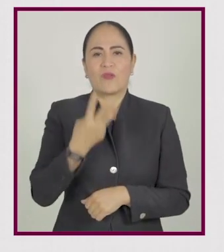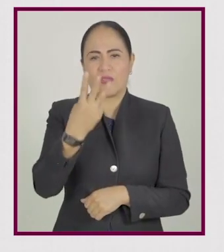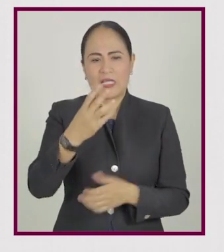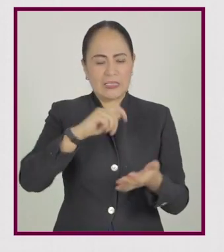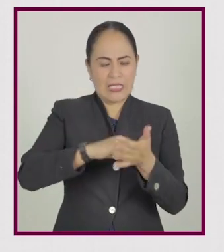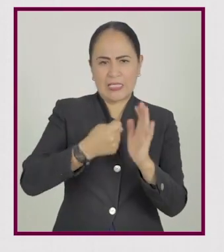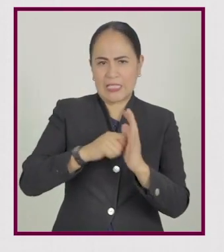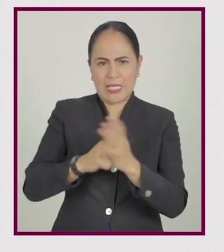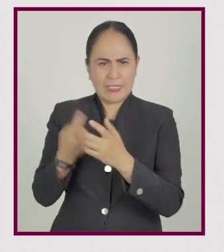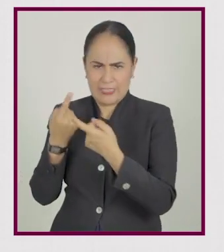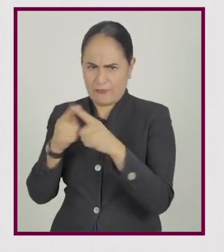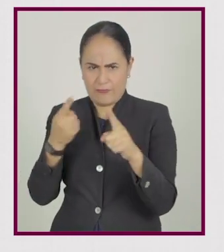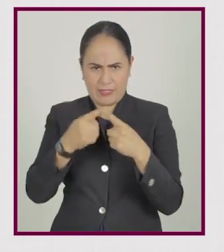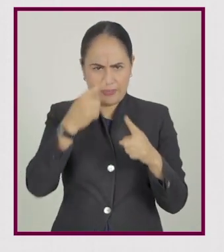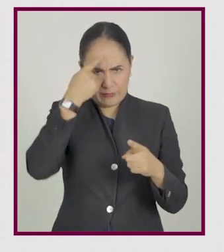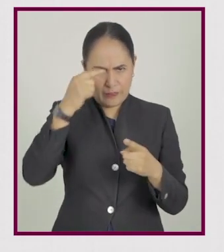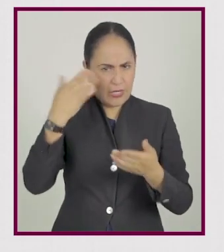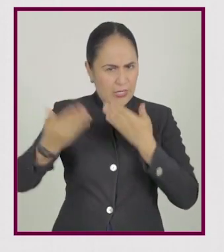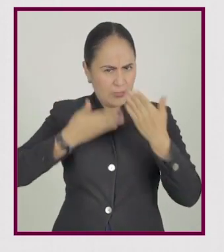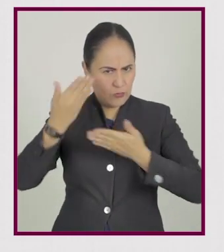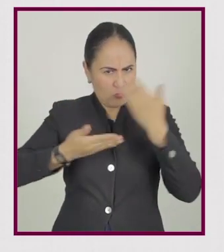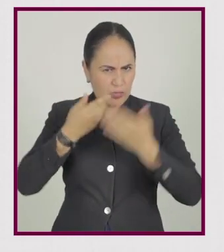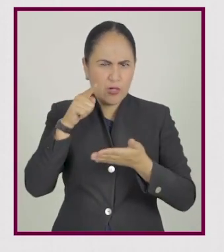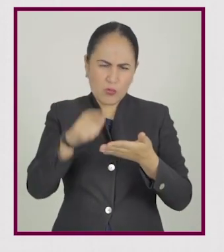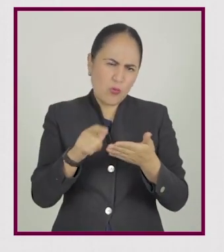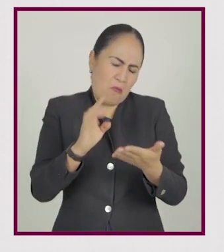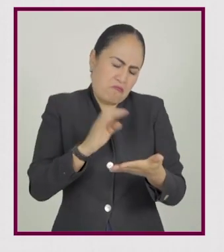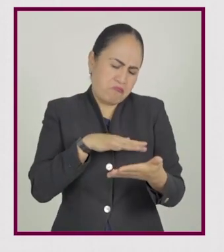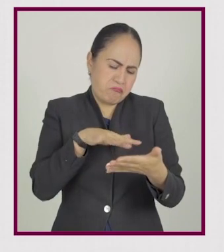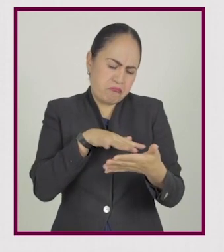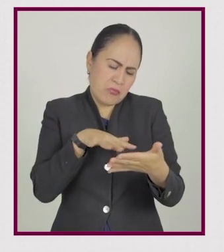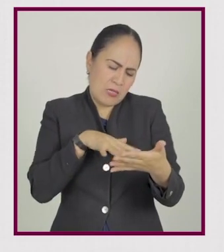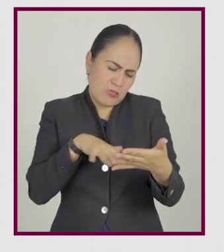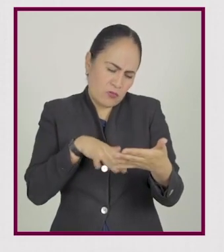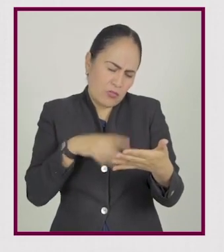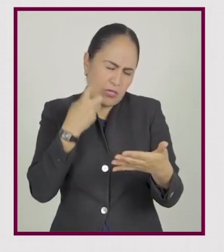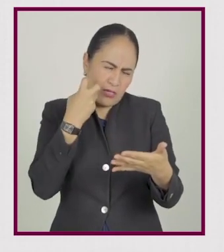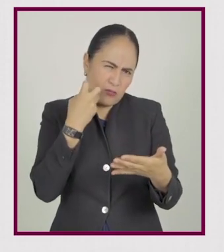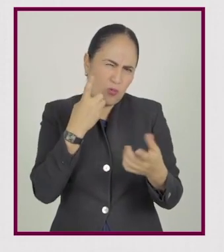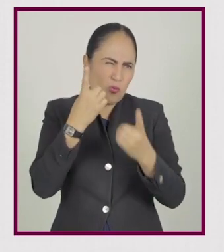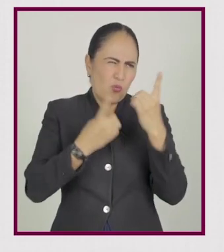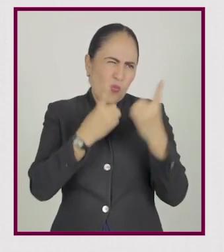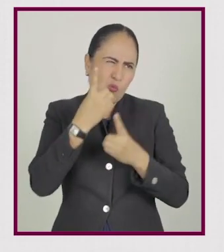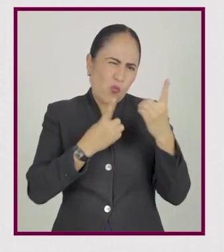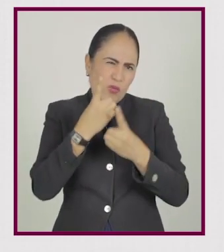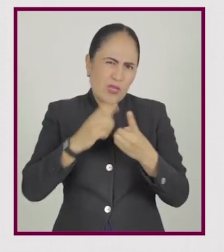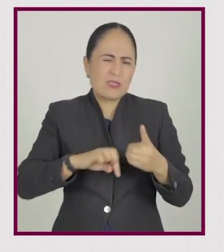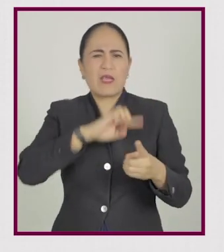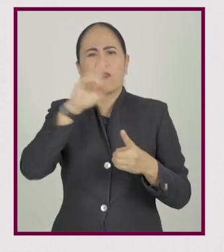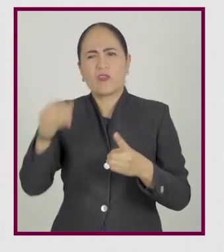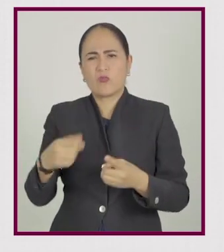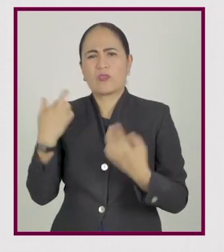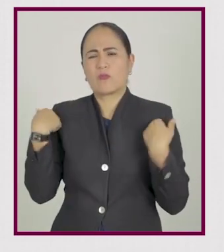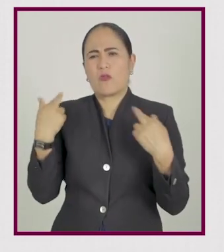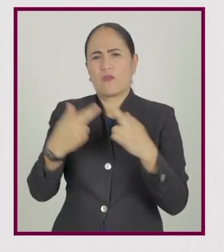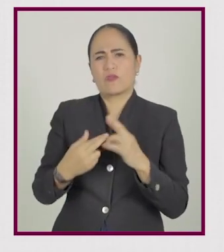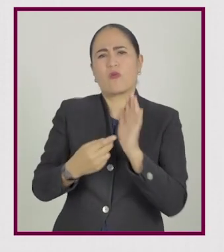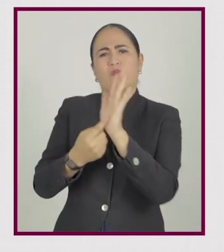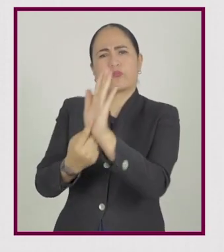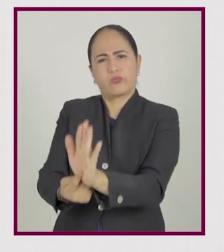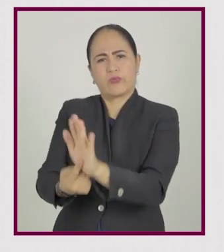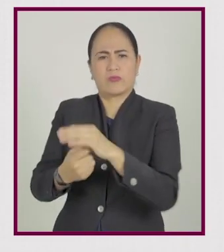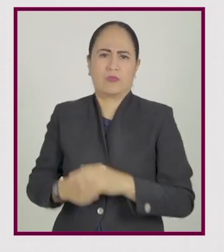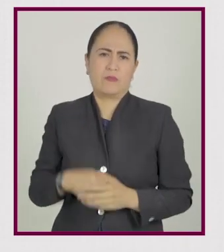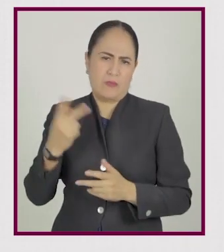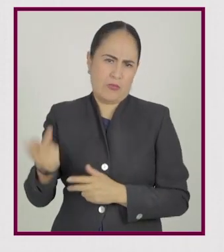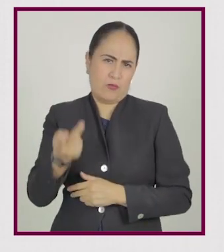técnicas de estudio diversas. Cuando estés repasando algún apunte, haz una lista de todas tus dudas y llévalas al profesor.